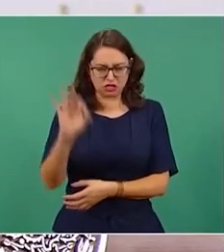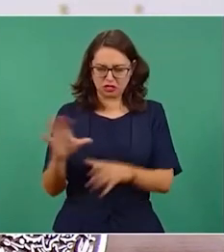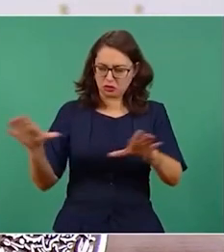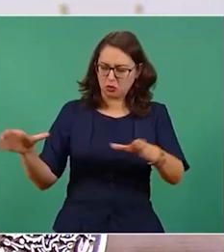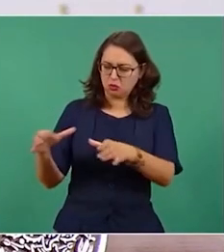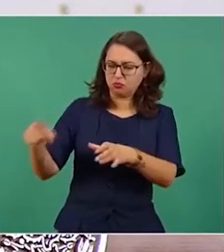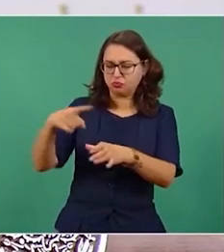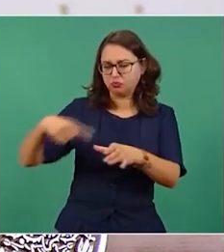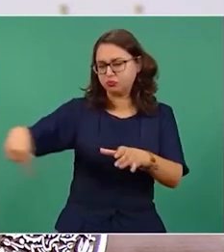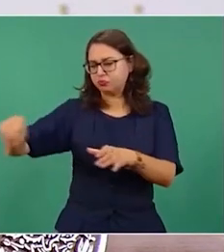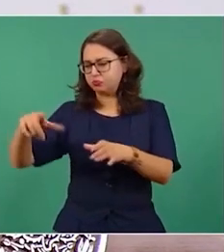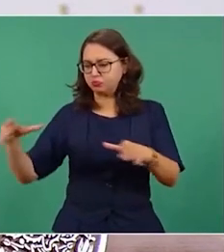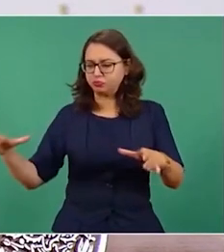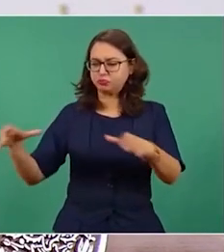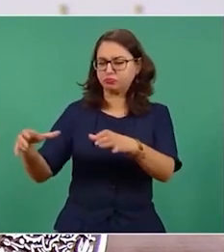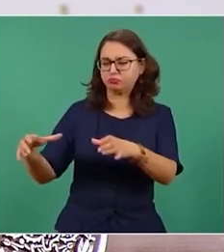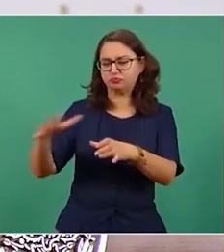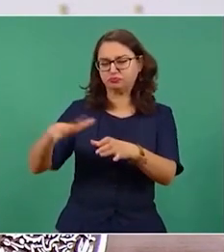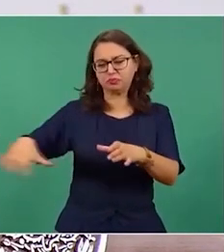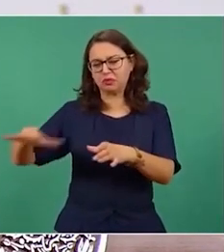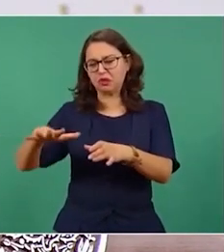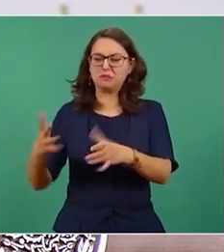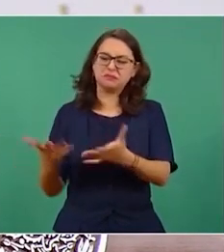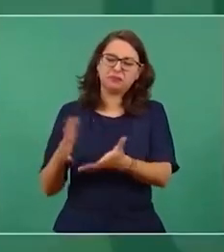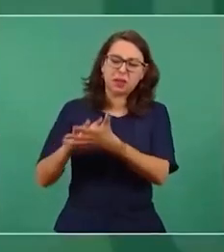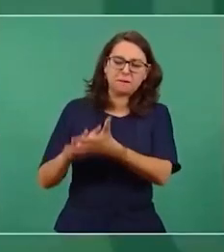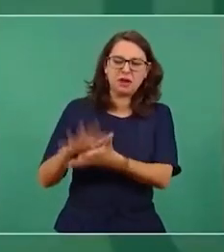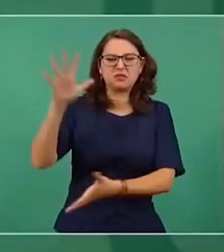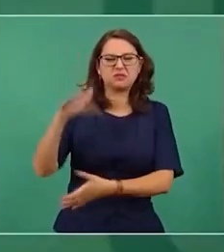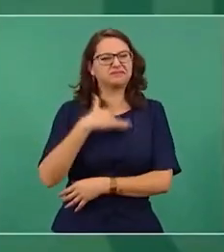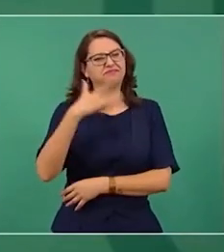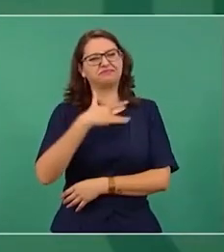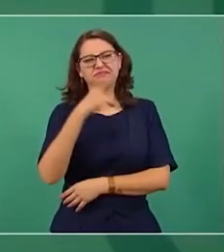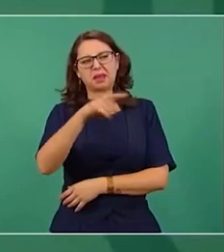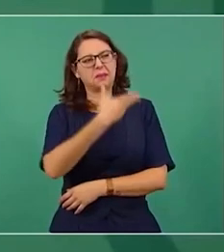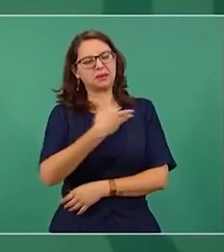51% dice cambio